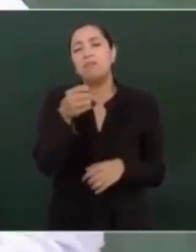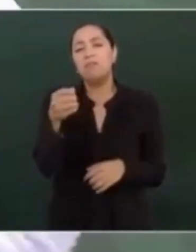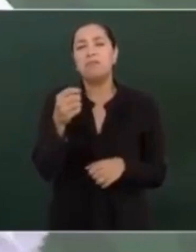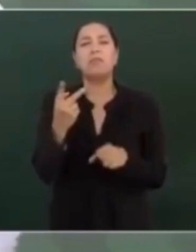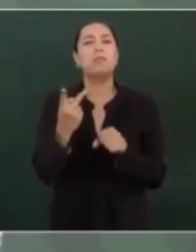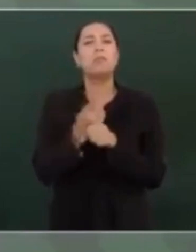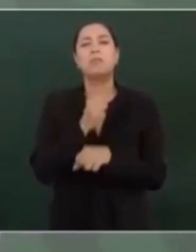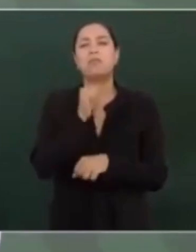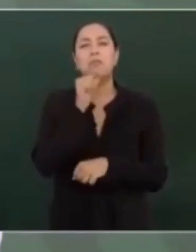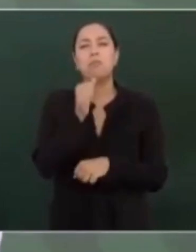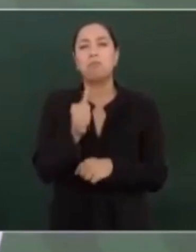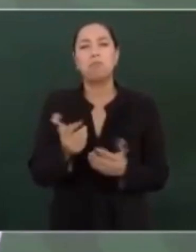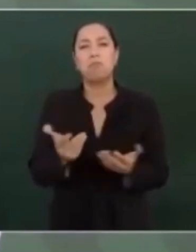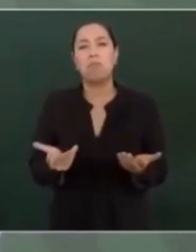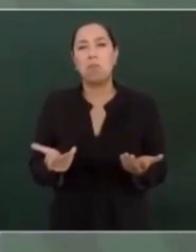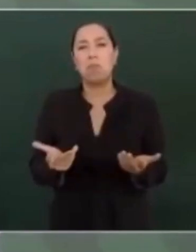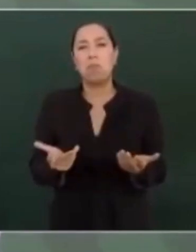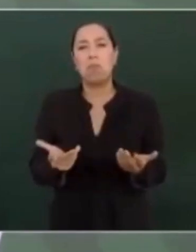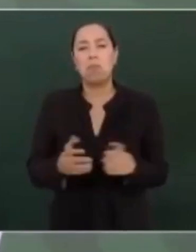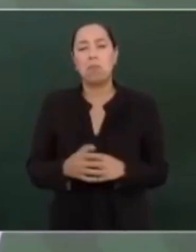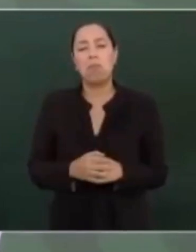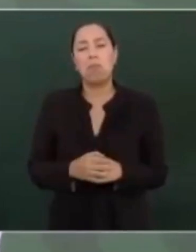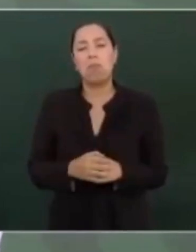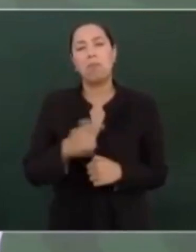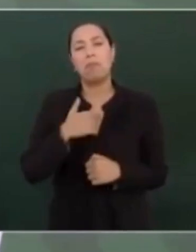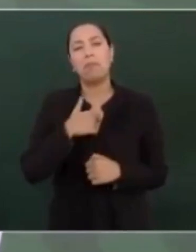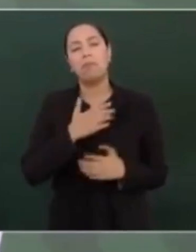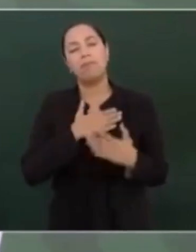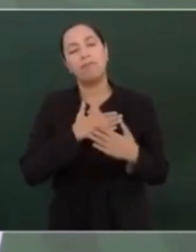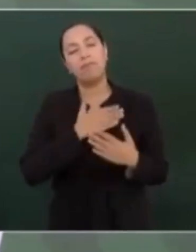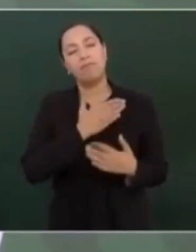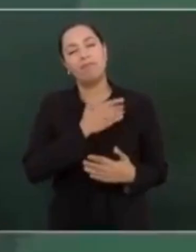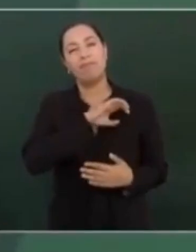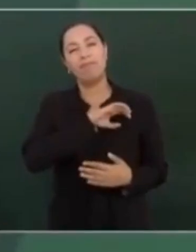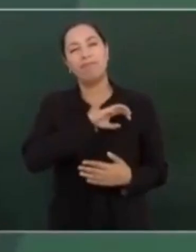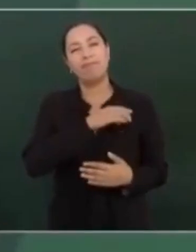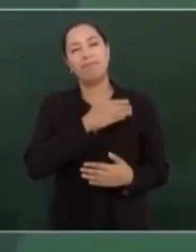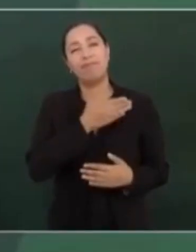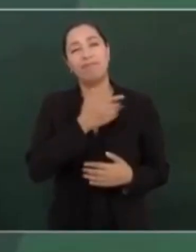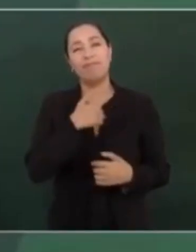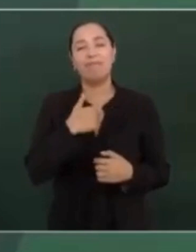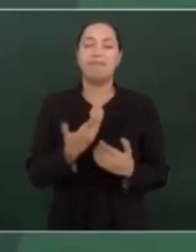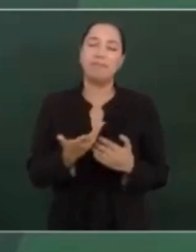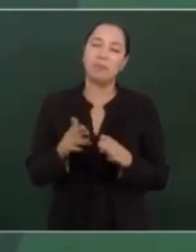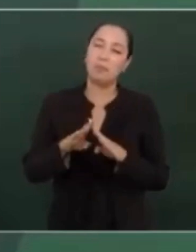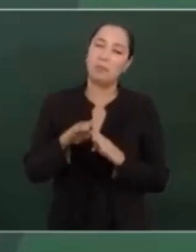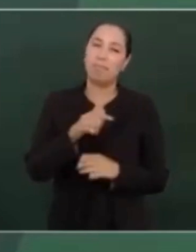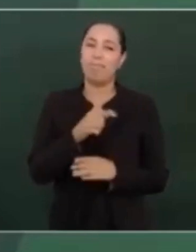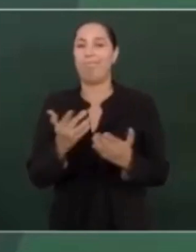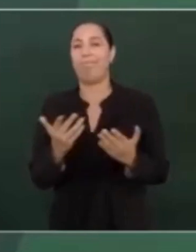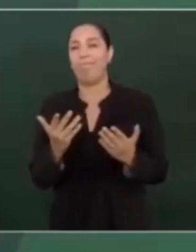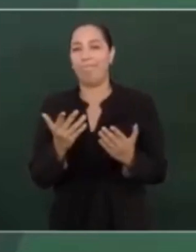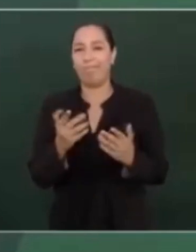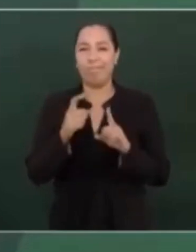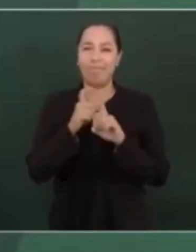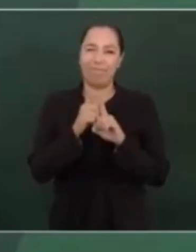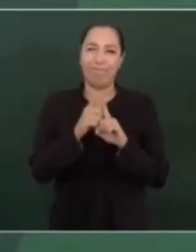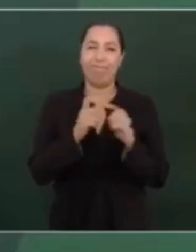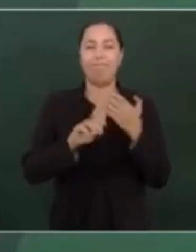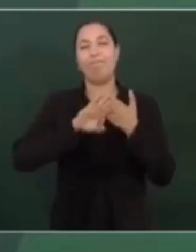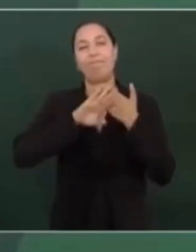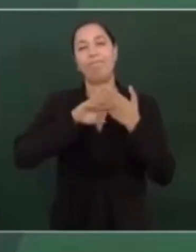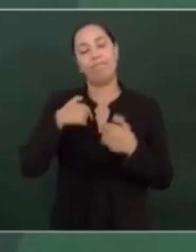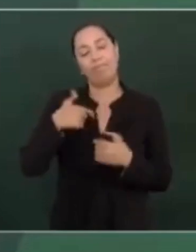Manuelita, que la quiero tanto, que no la olvido, que me